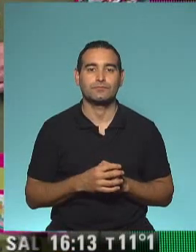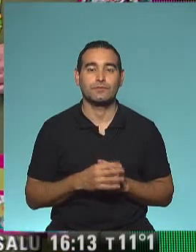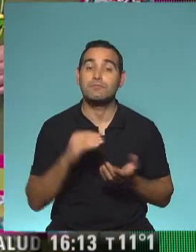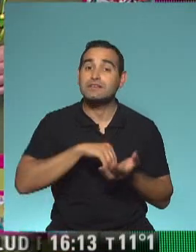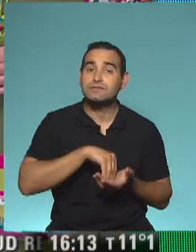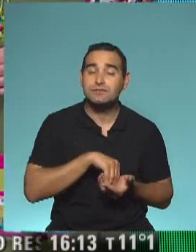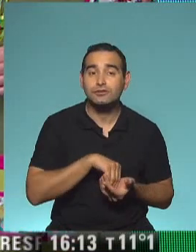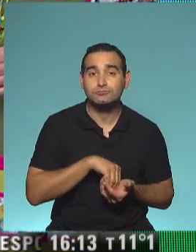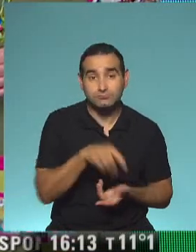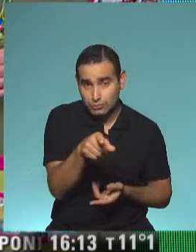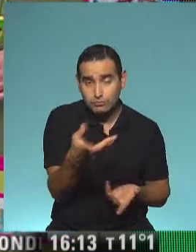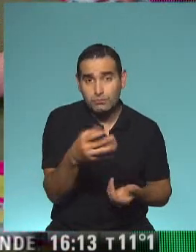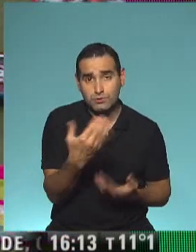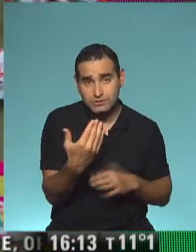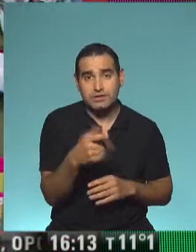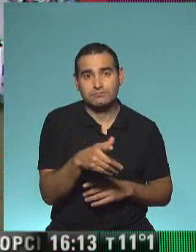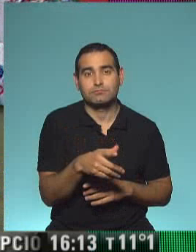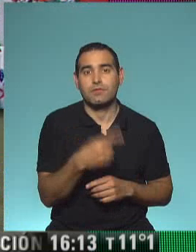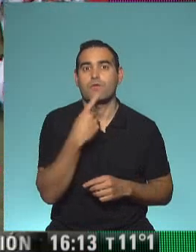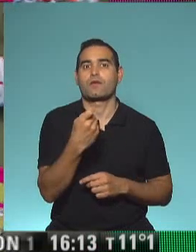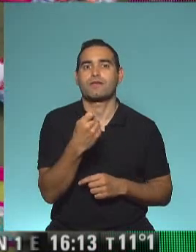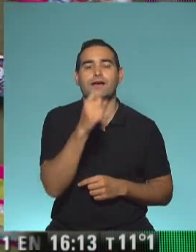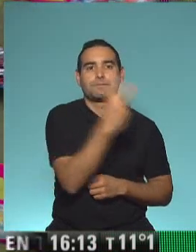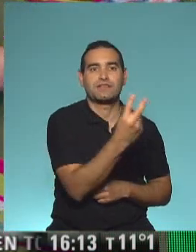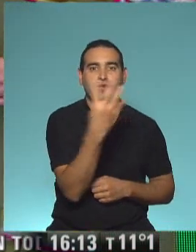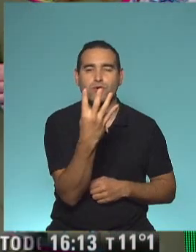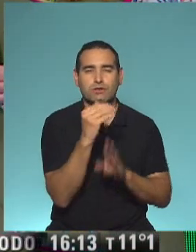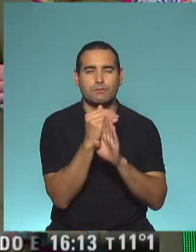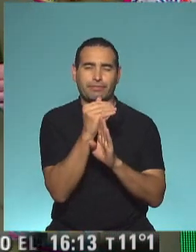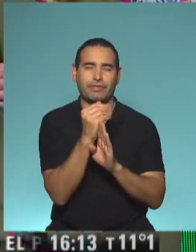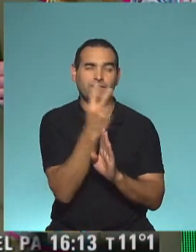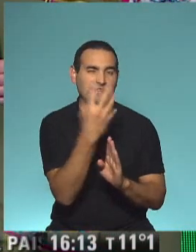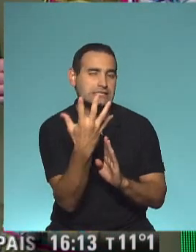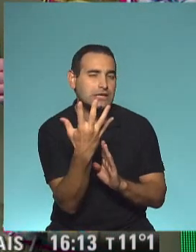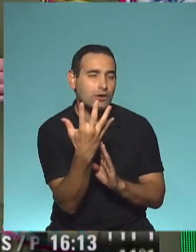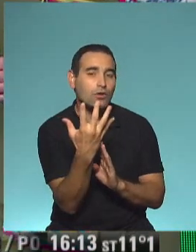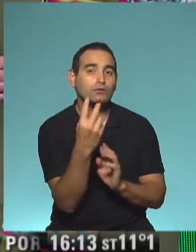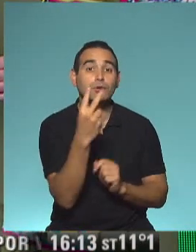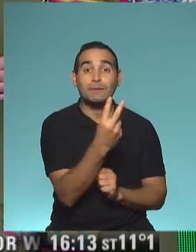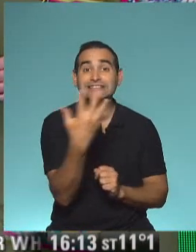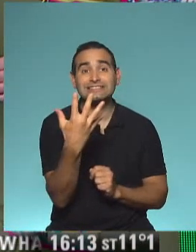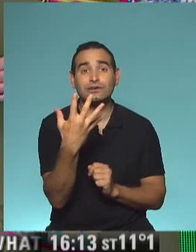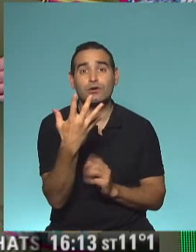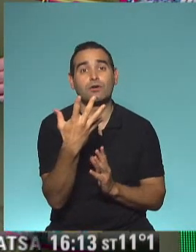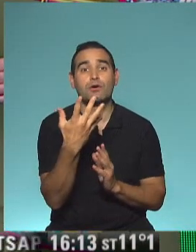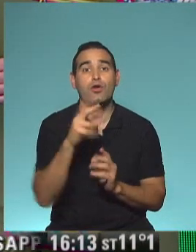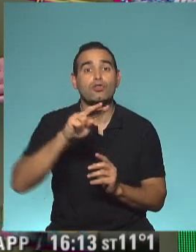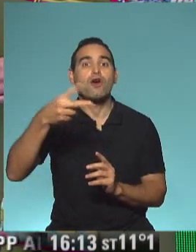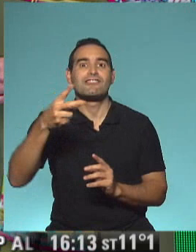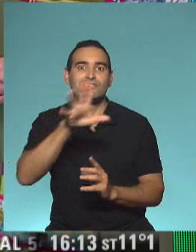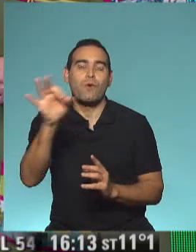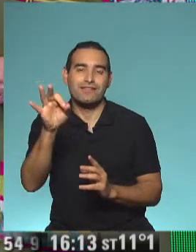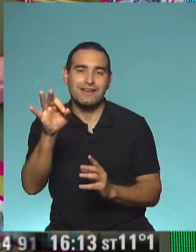más? Y eso puede ser. Si nos damos cuenta que 24 lo lleva a 25 y 25 es la mitad de 50. Así que